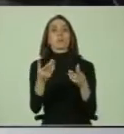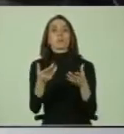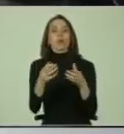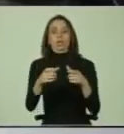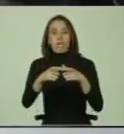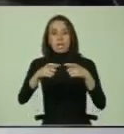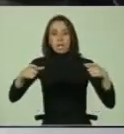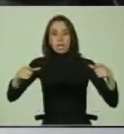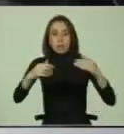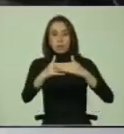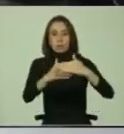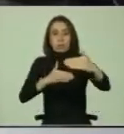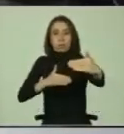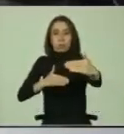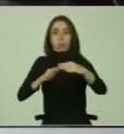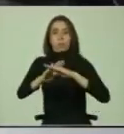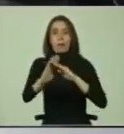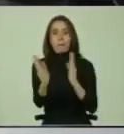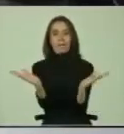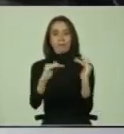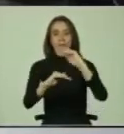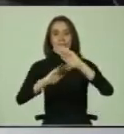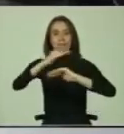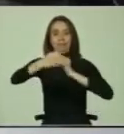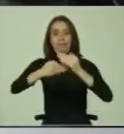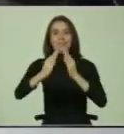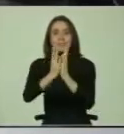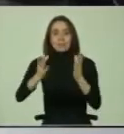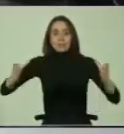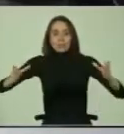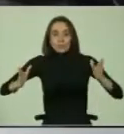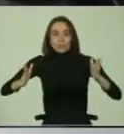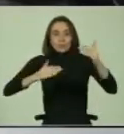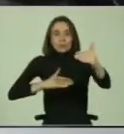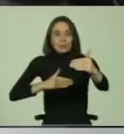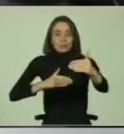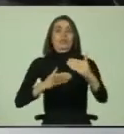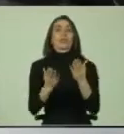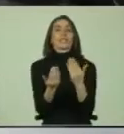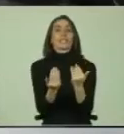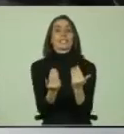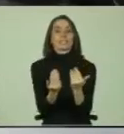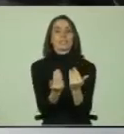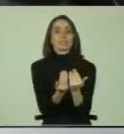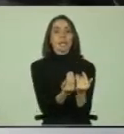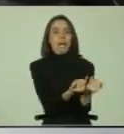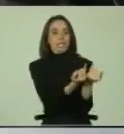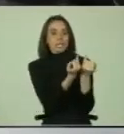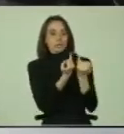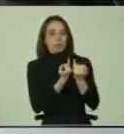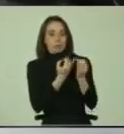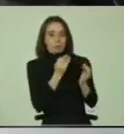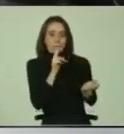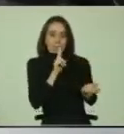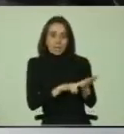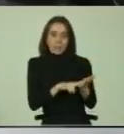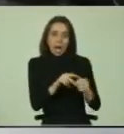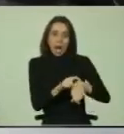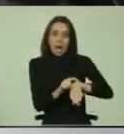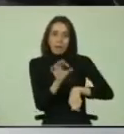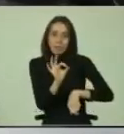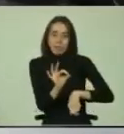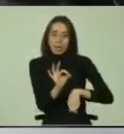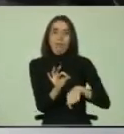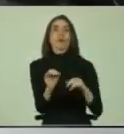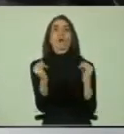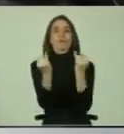y formato de la cédula electoral. También relevó la necesidad de contar con información oficial veraz, oportuna y en